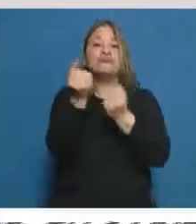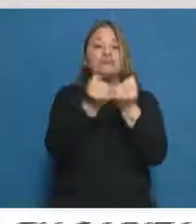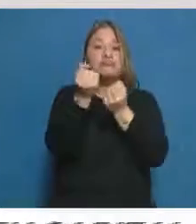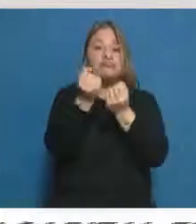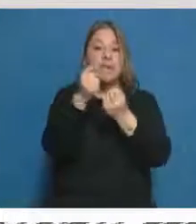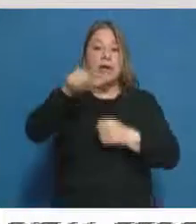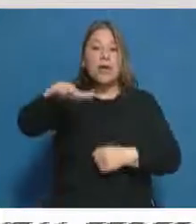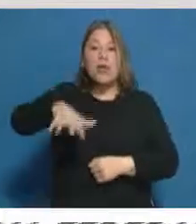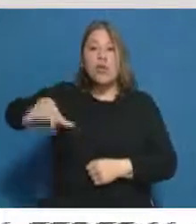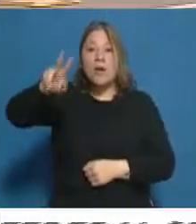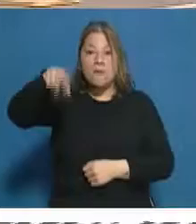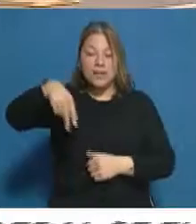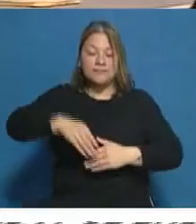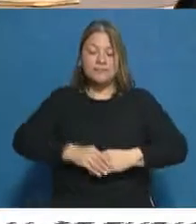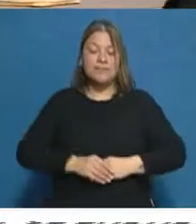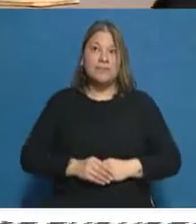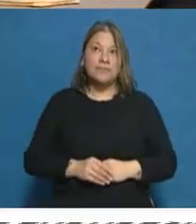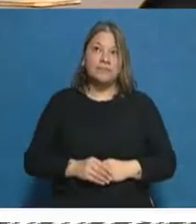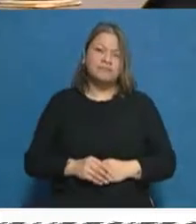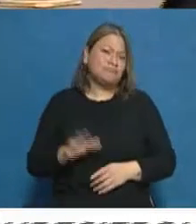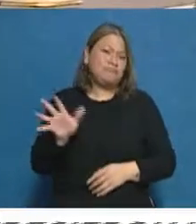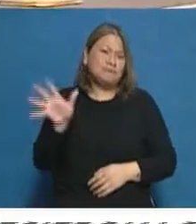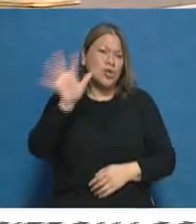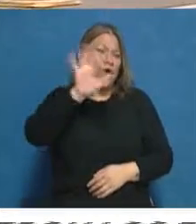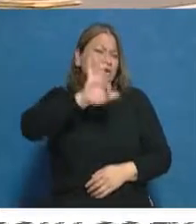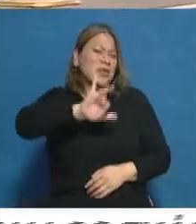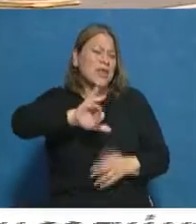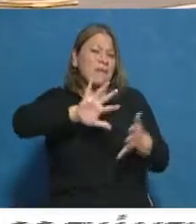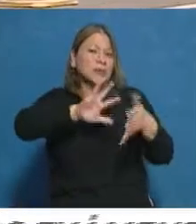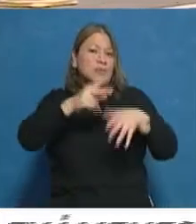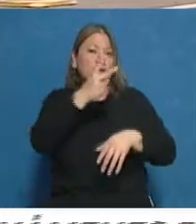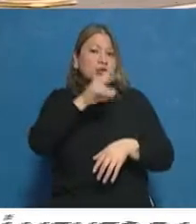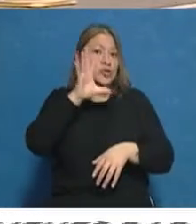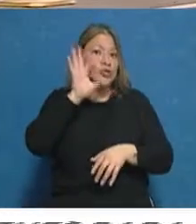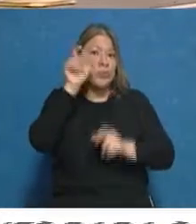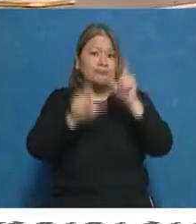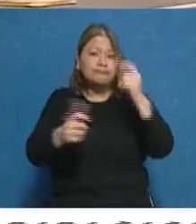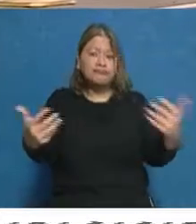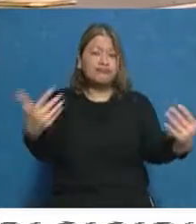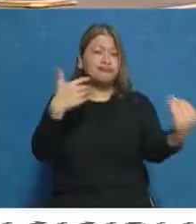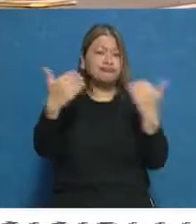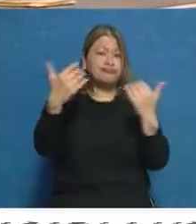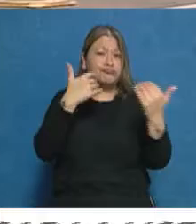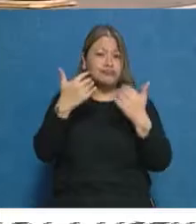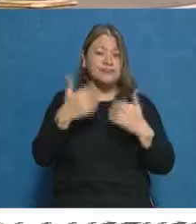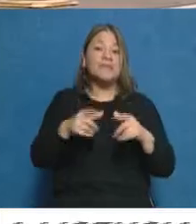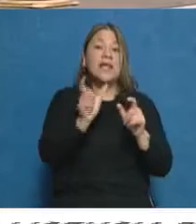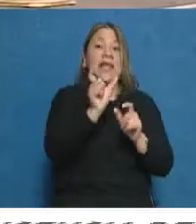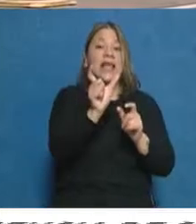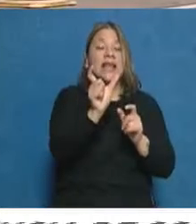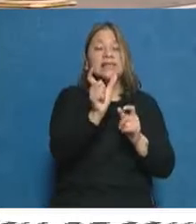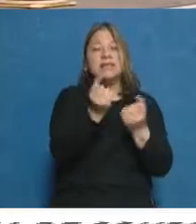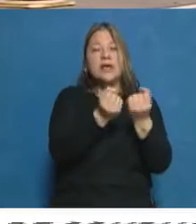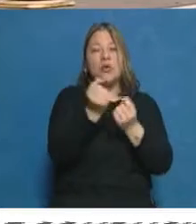conducir en Guaymallén. Diariamente tenemos aproximadamente 250 personas que asisten al centro emisor. Y licencias emitidas,